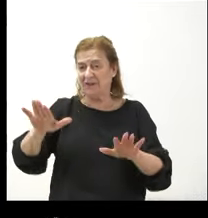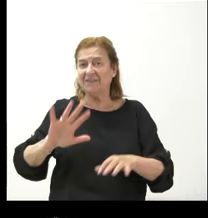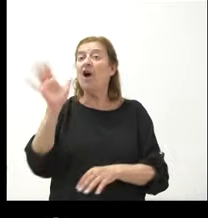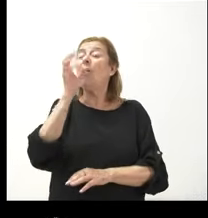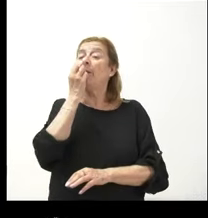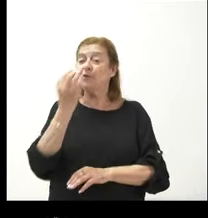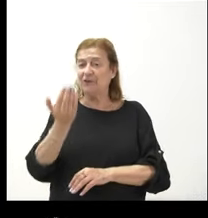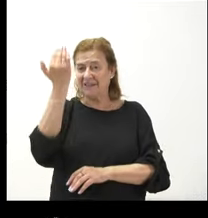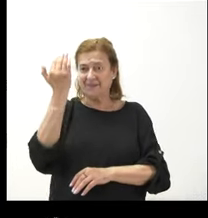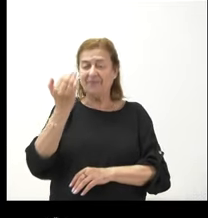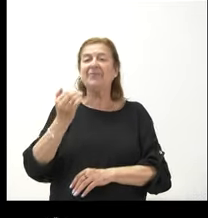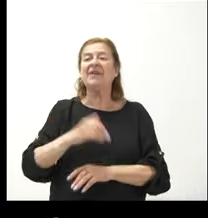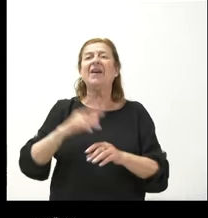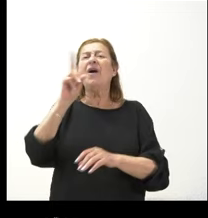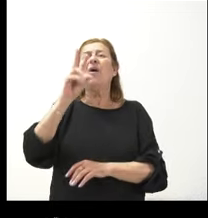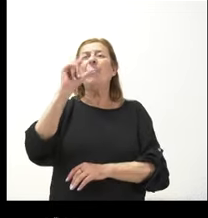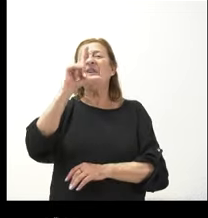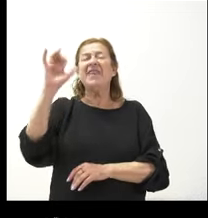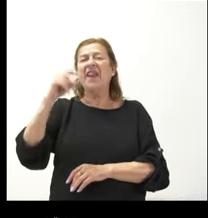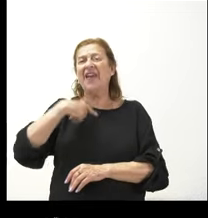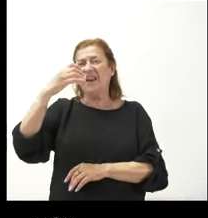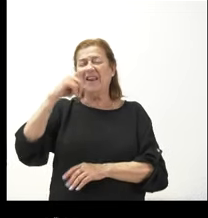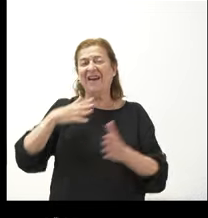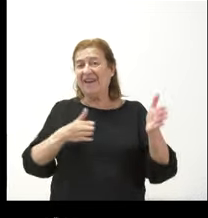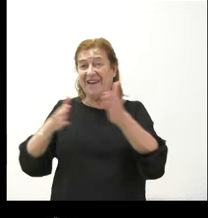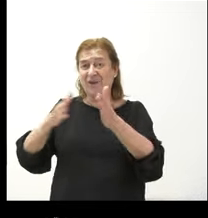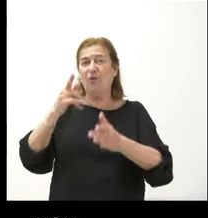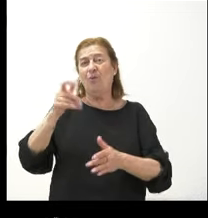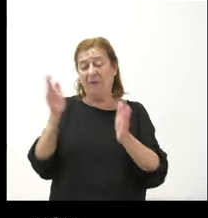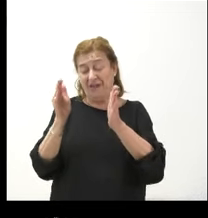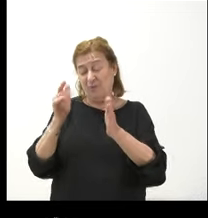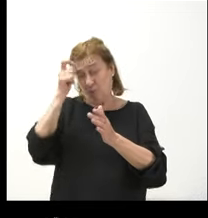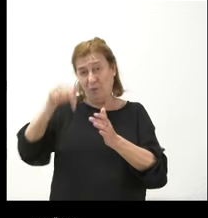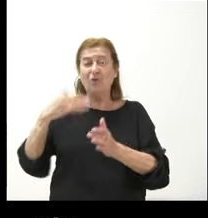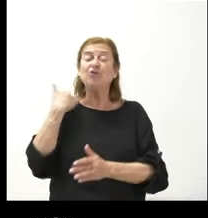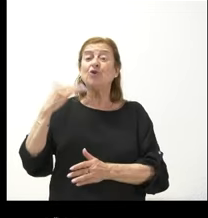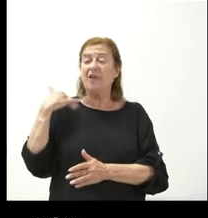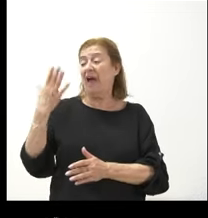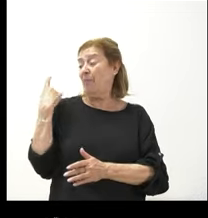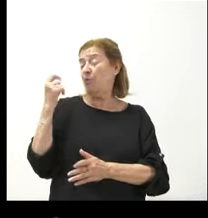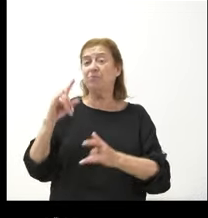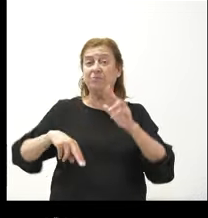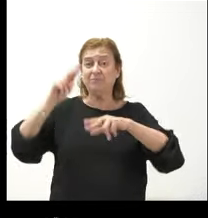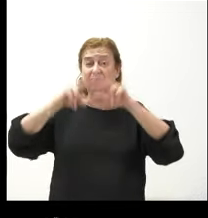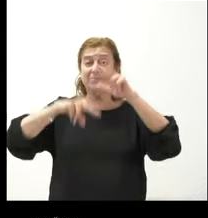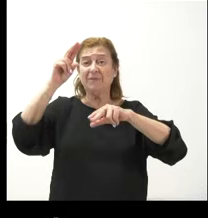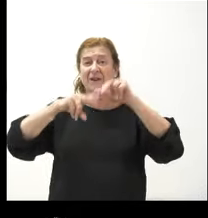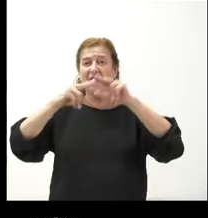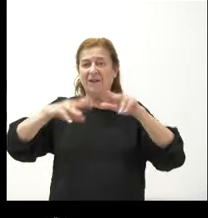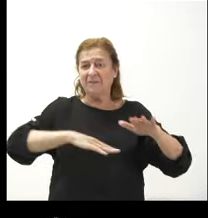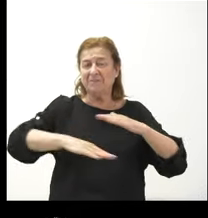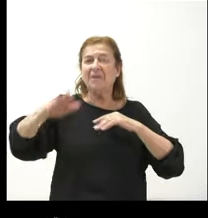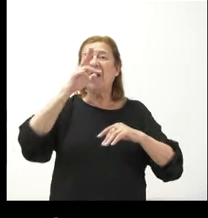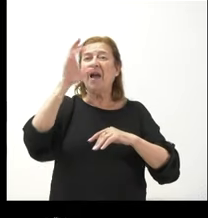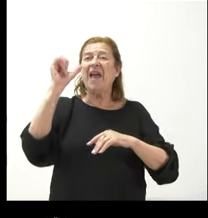días Villar del Río que es un pequeño pueblo de aquí de Soria ha construido recientemente un helicésped que